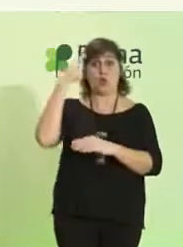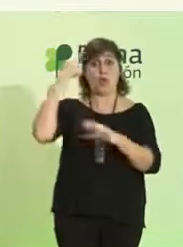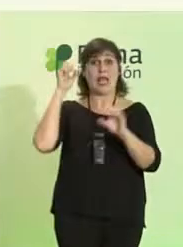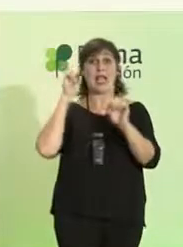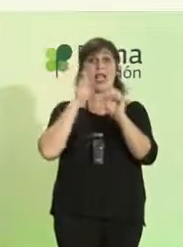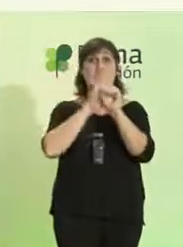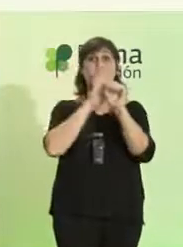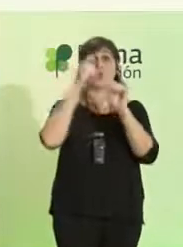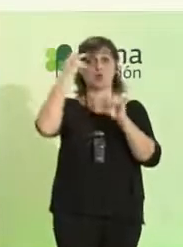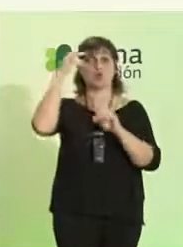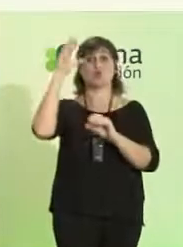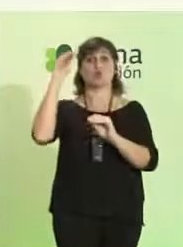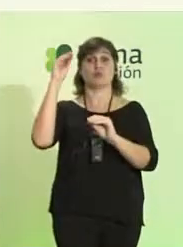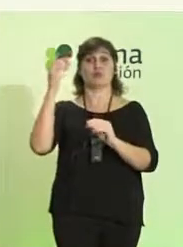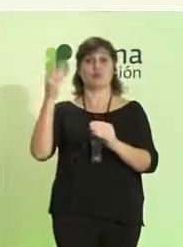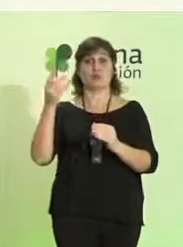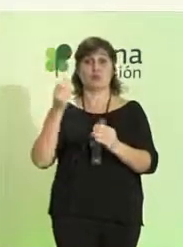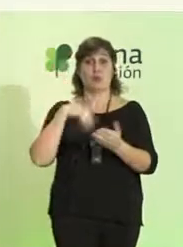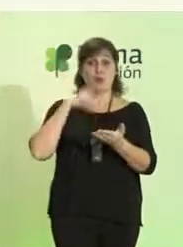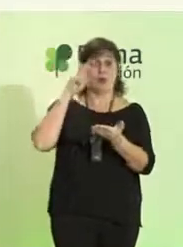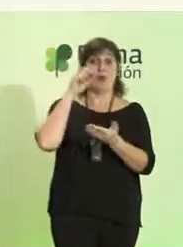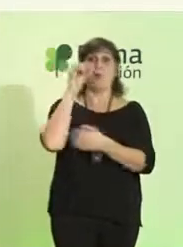y me caí como...